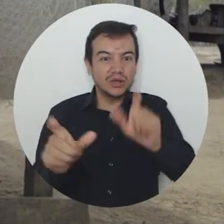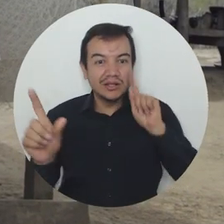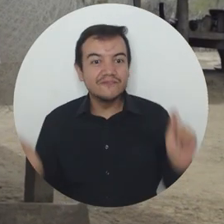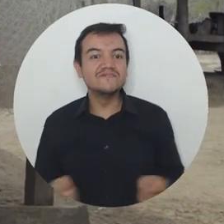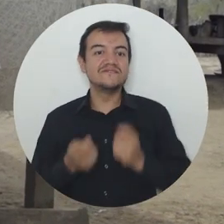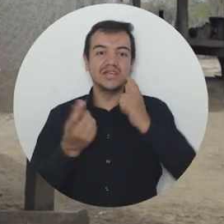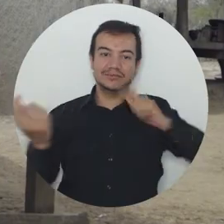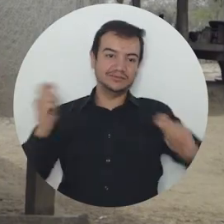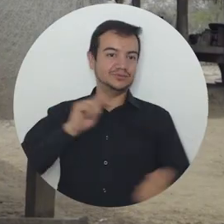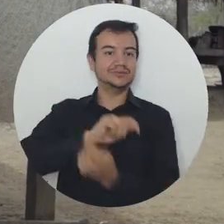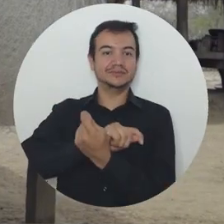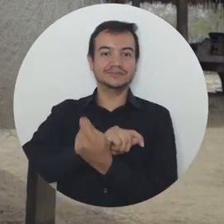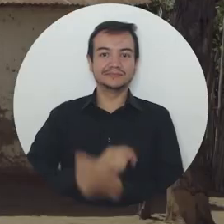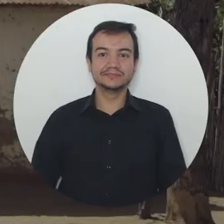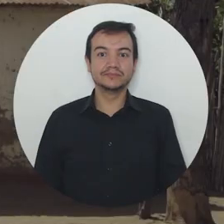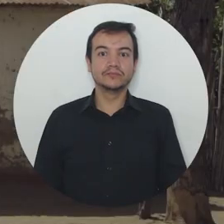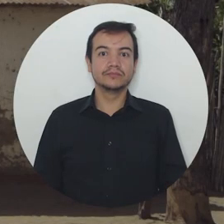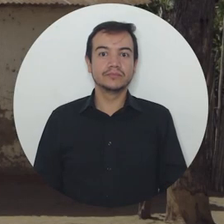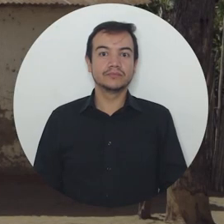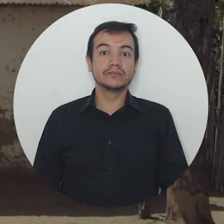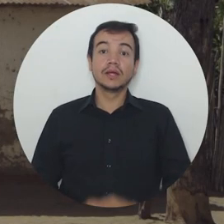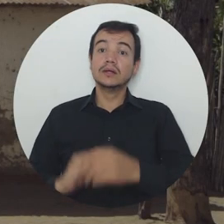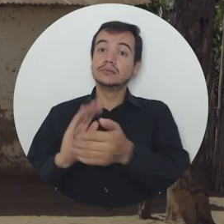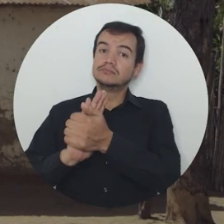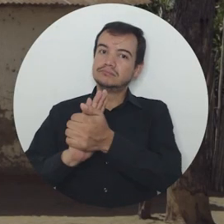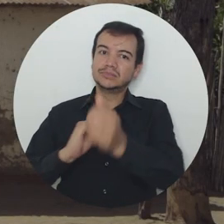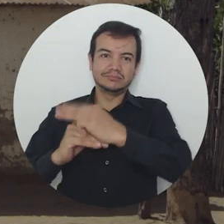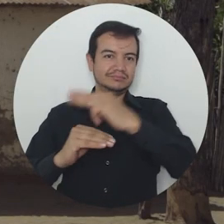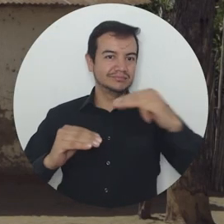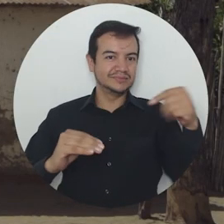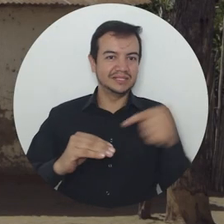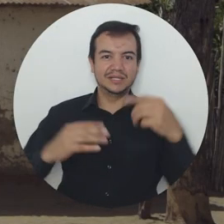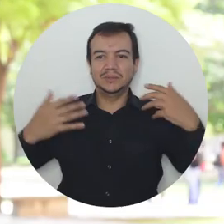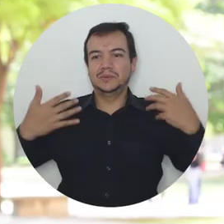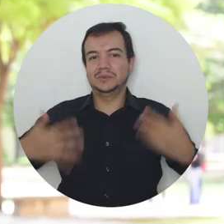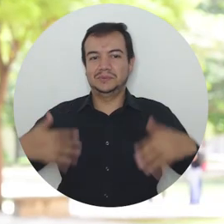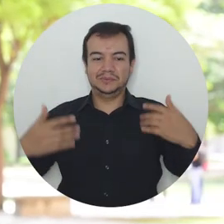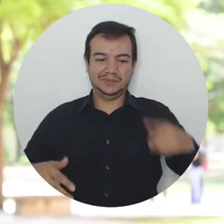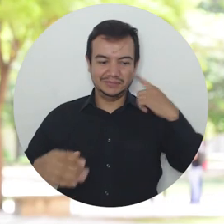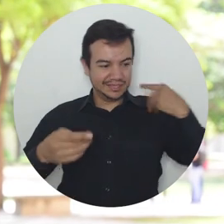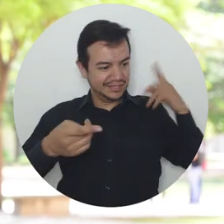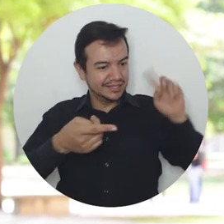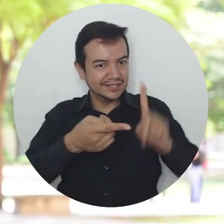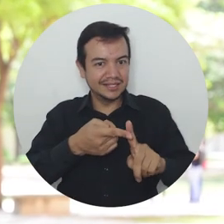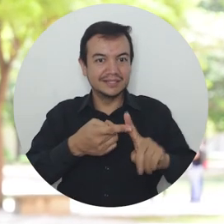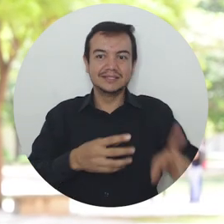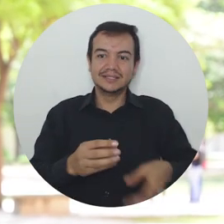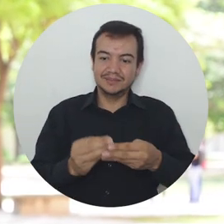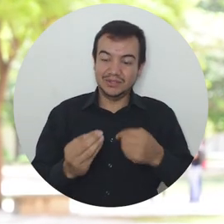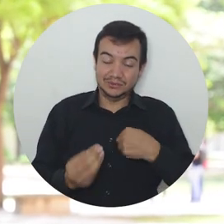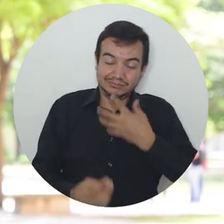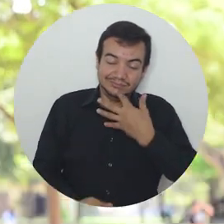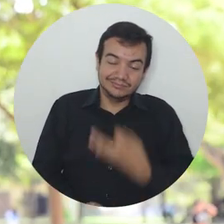positivamente y con ello transformar positivamente el desarrollo de los territorios. Talento Magdalena ha sido un programa que ha abarcado en la universidad por varios